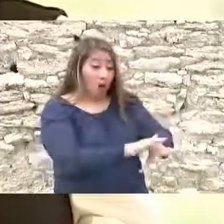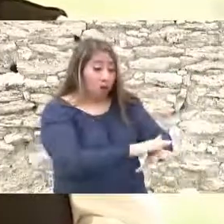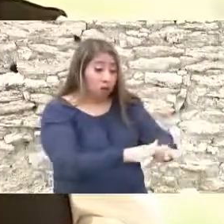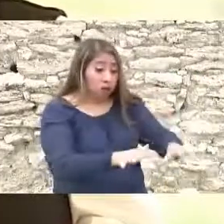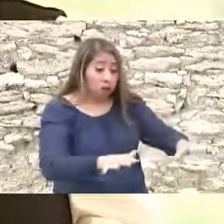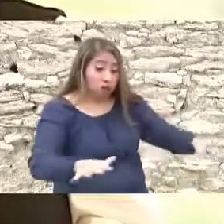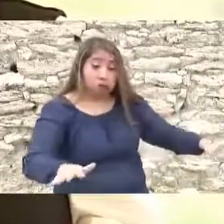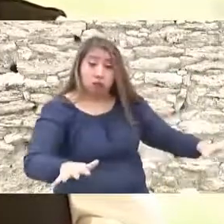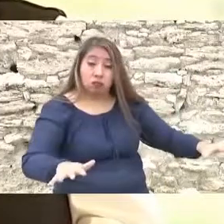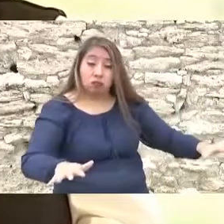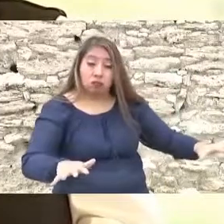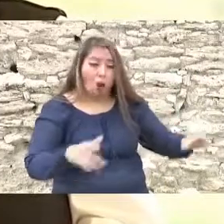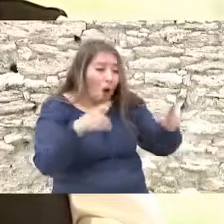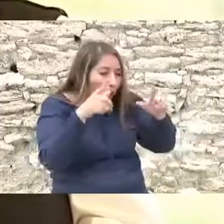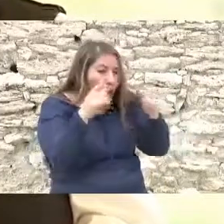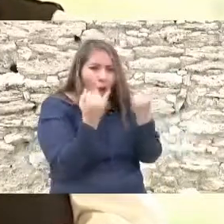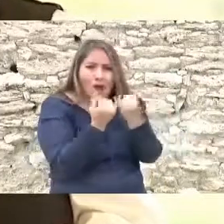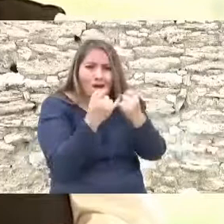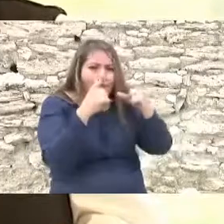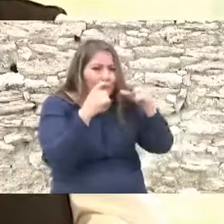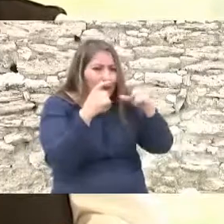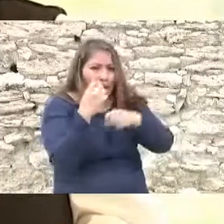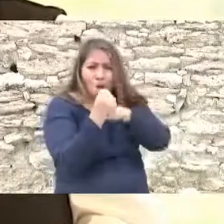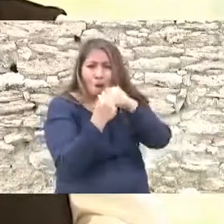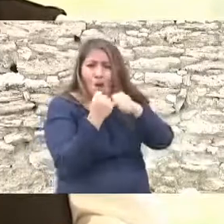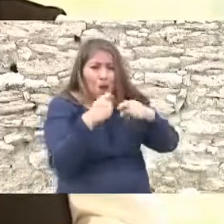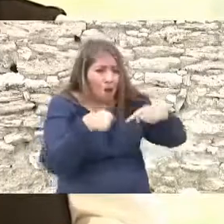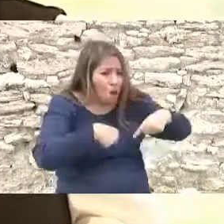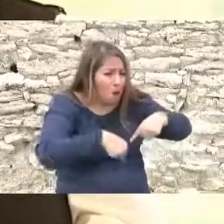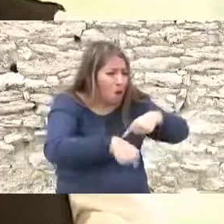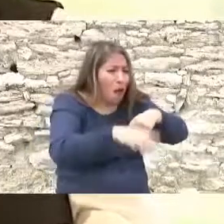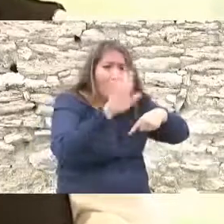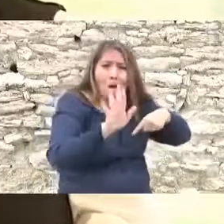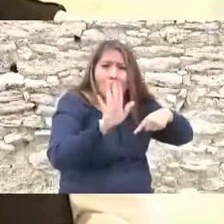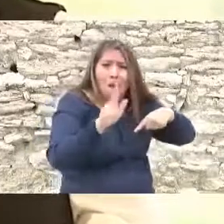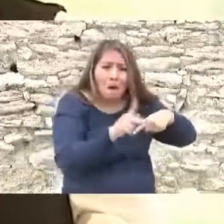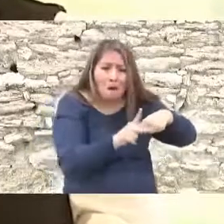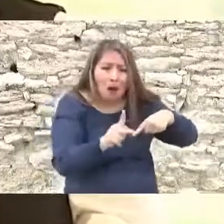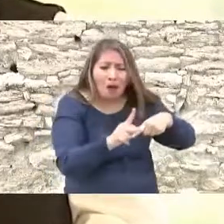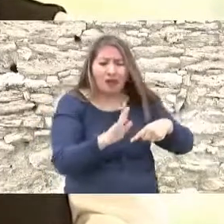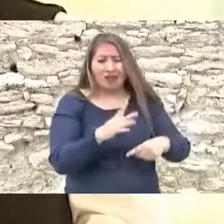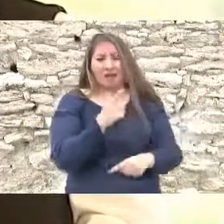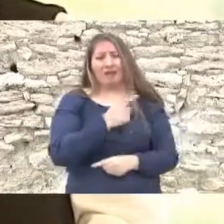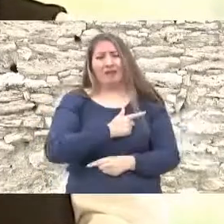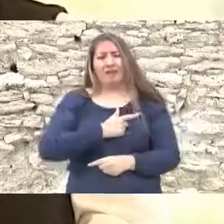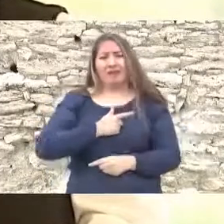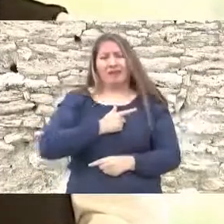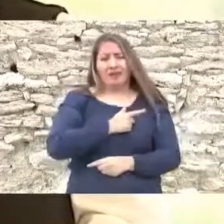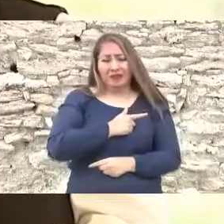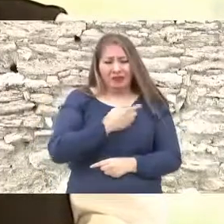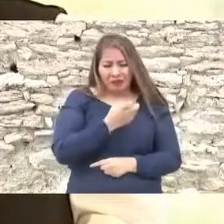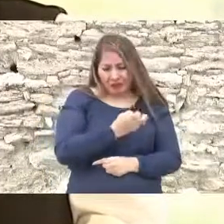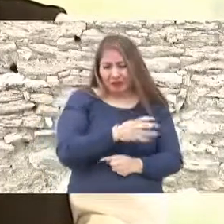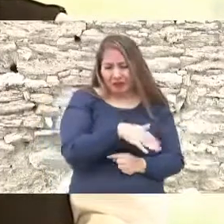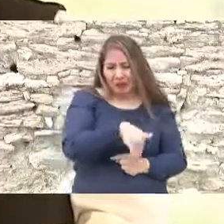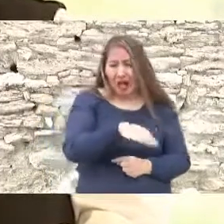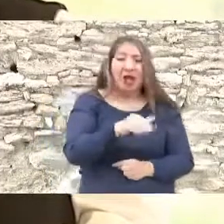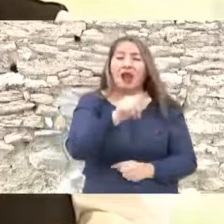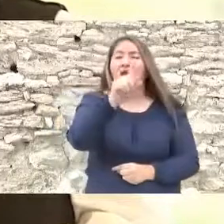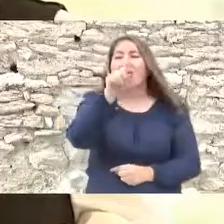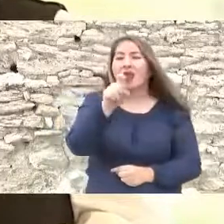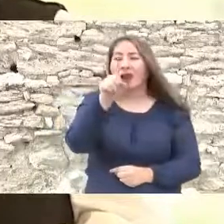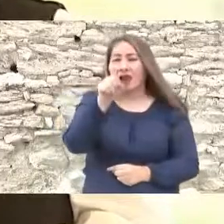tomado una fotografía. Así de manera similar, nos hubiera gustado pedirle a ella, al agua,